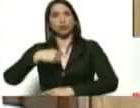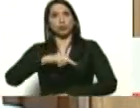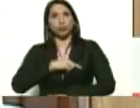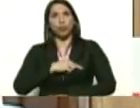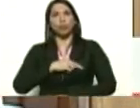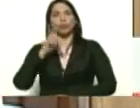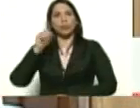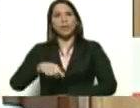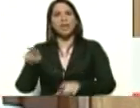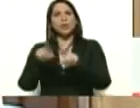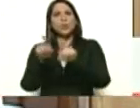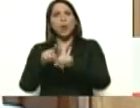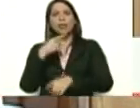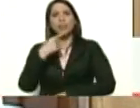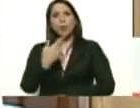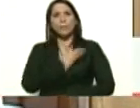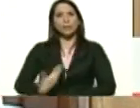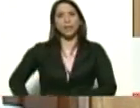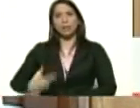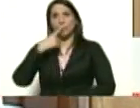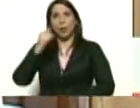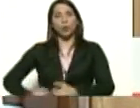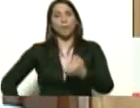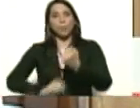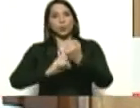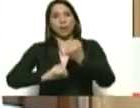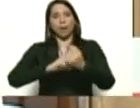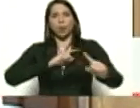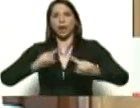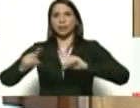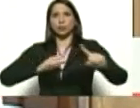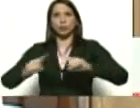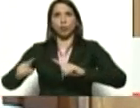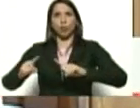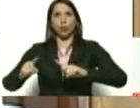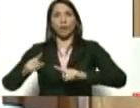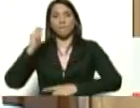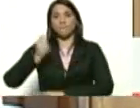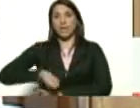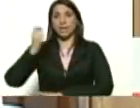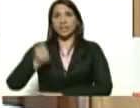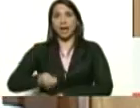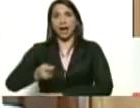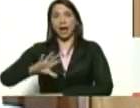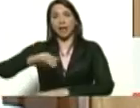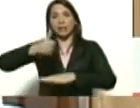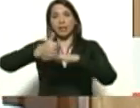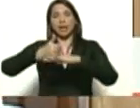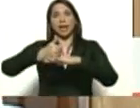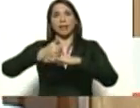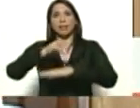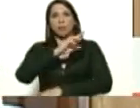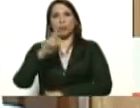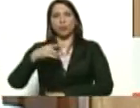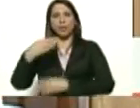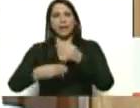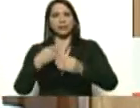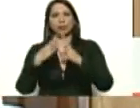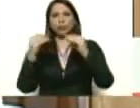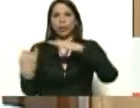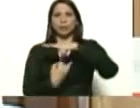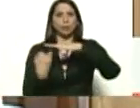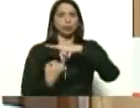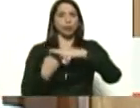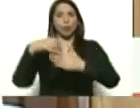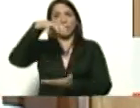presidente Maduro, apoyamos las acciones que el fiscal general de la República está emprendiendo todas las instituciones del